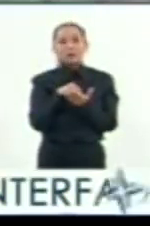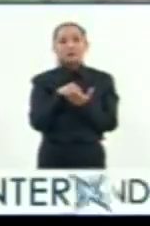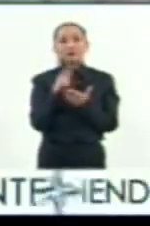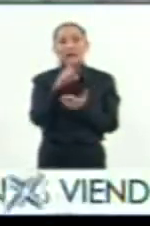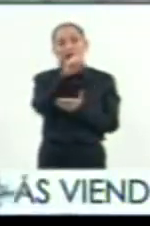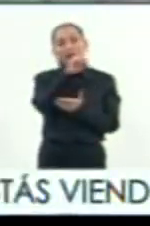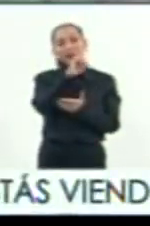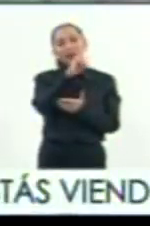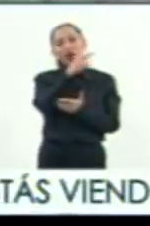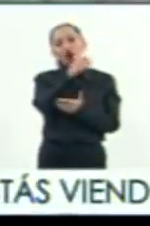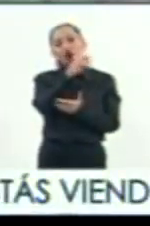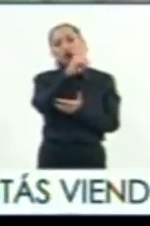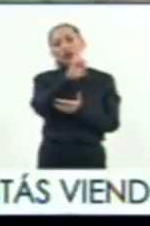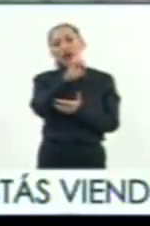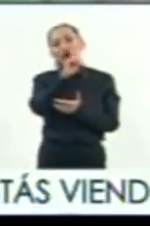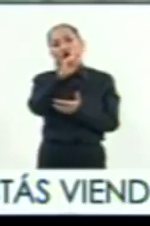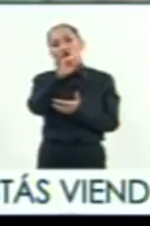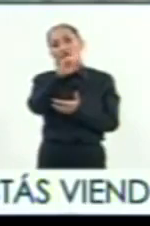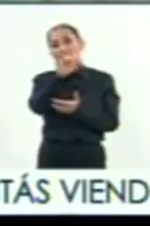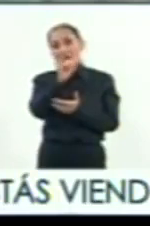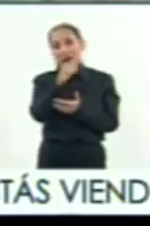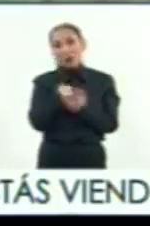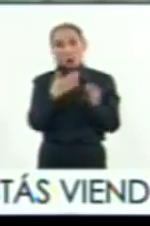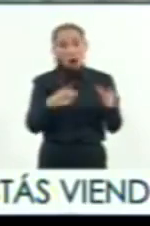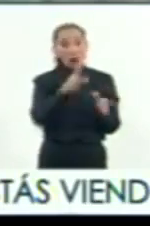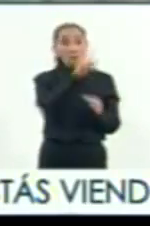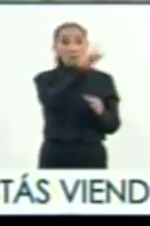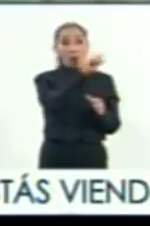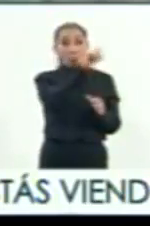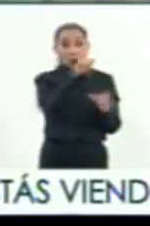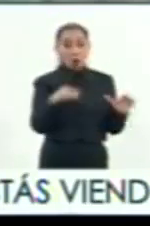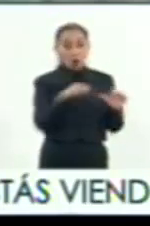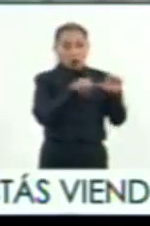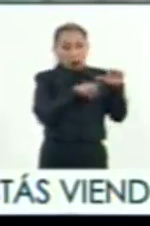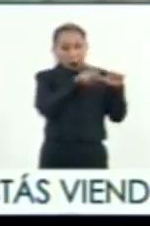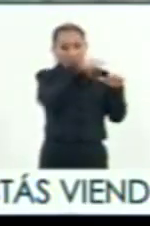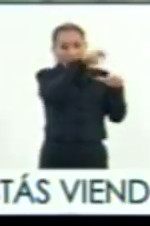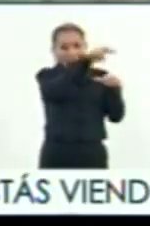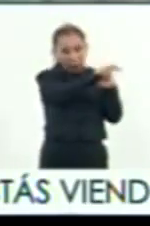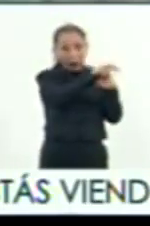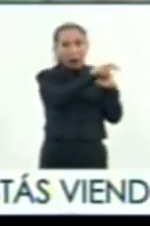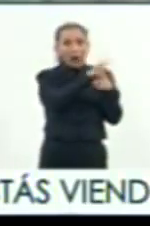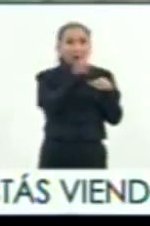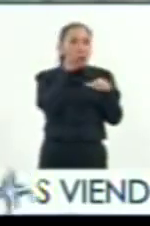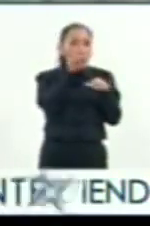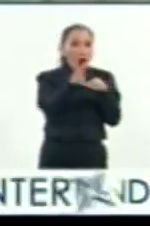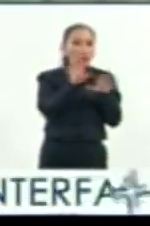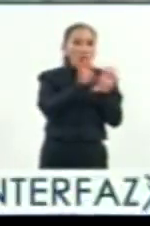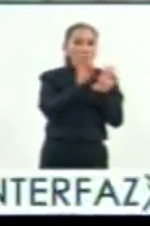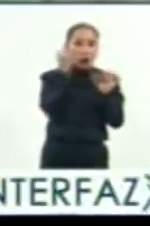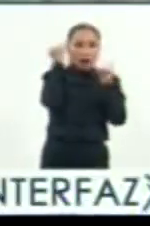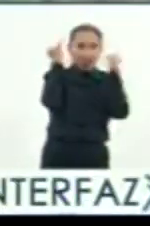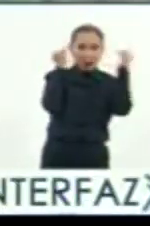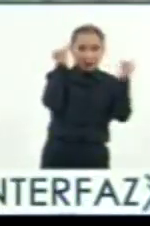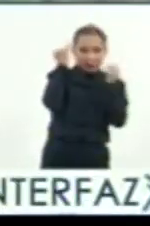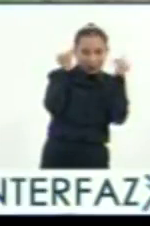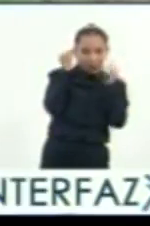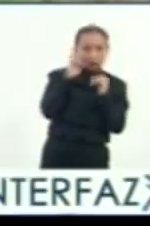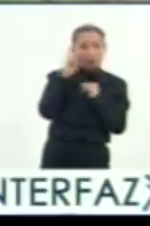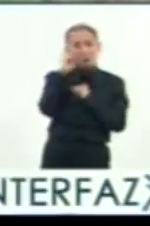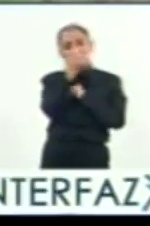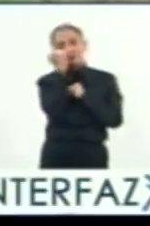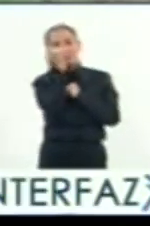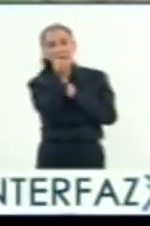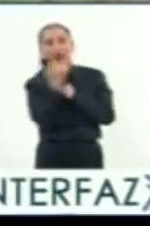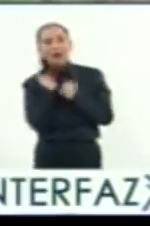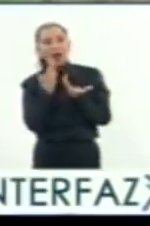Diego de Ordaz que va a subir al Popocatépetl con lo cual van a tener, rompiendo un cierto tabú a la visión